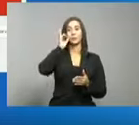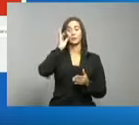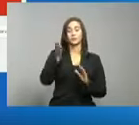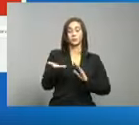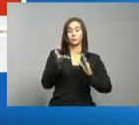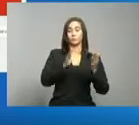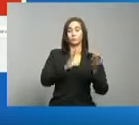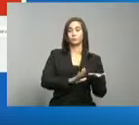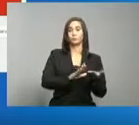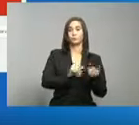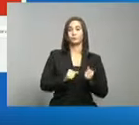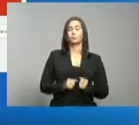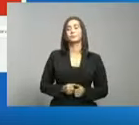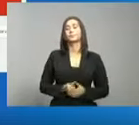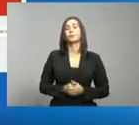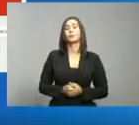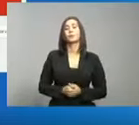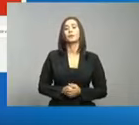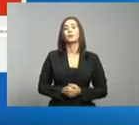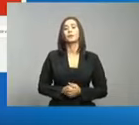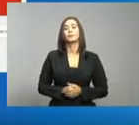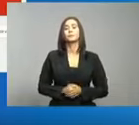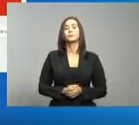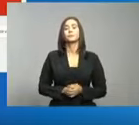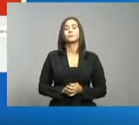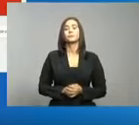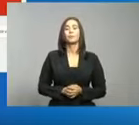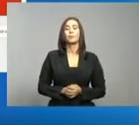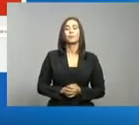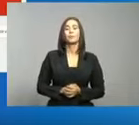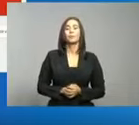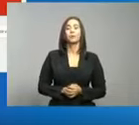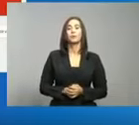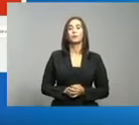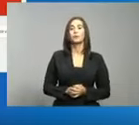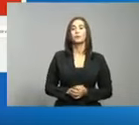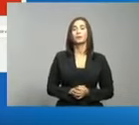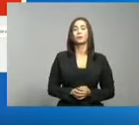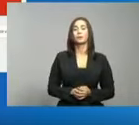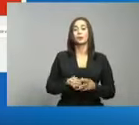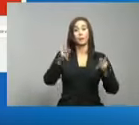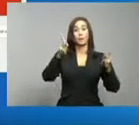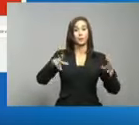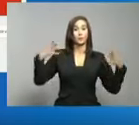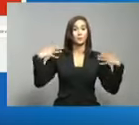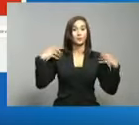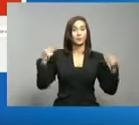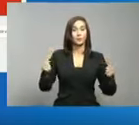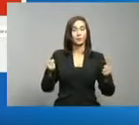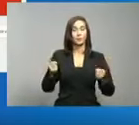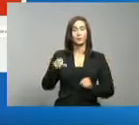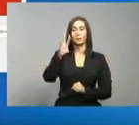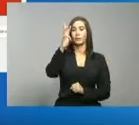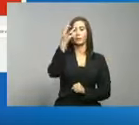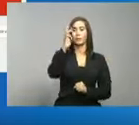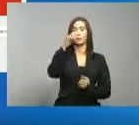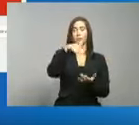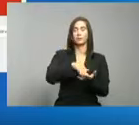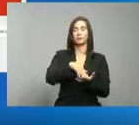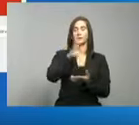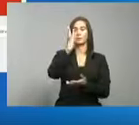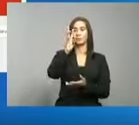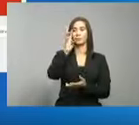del corte de ayer. El número de recuperados, 16.006